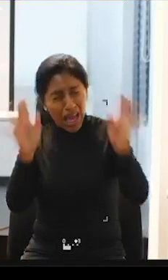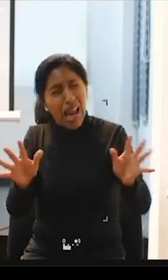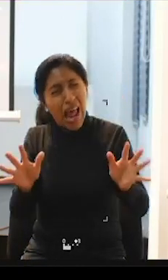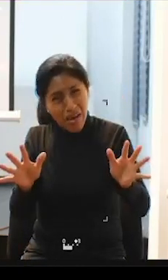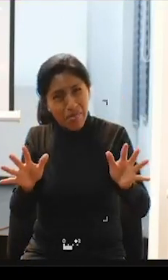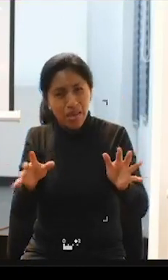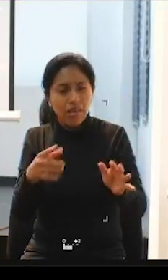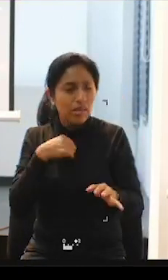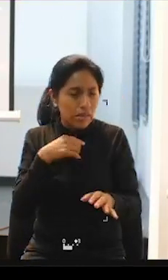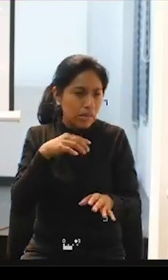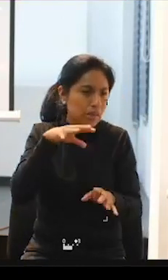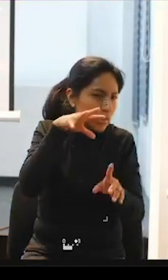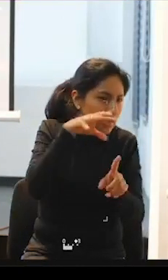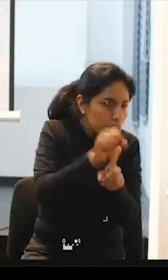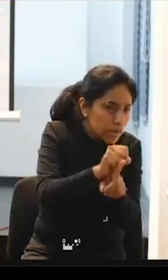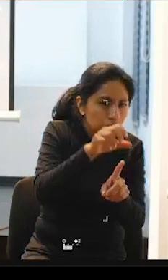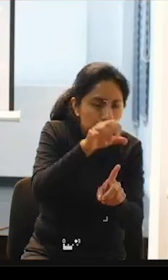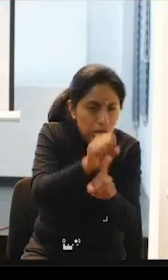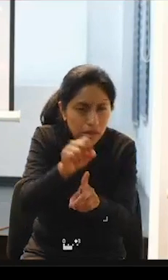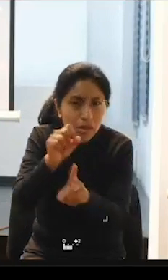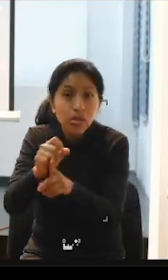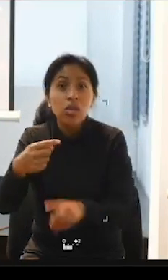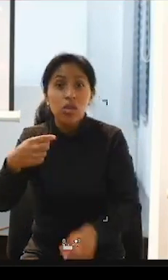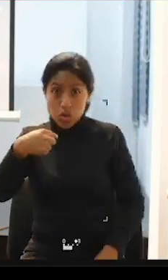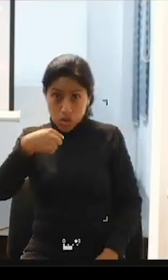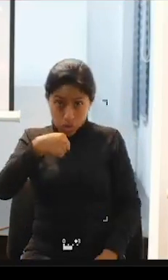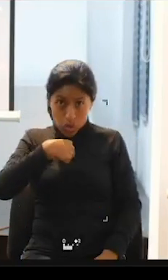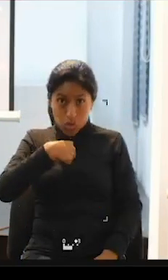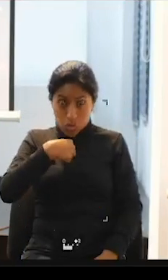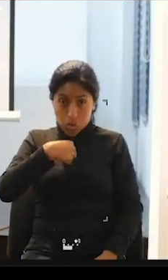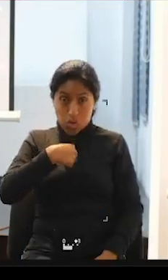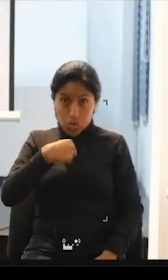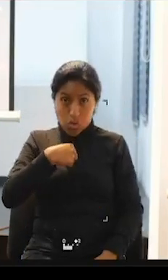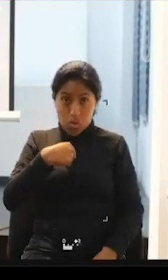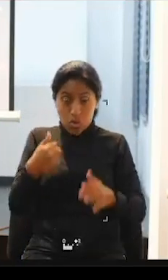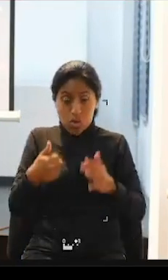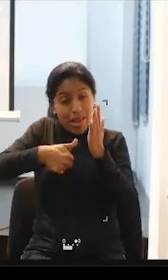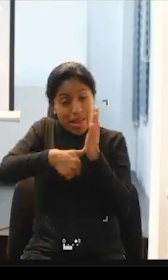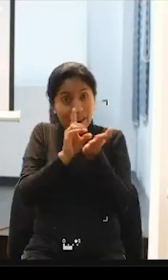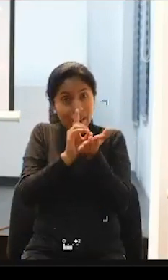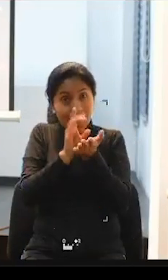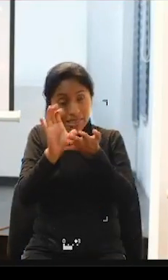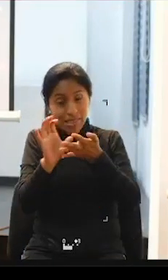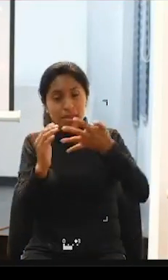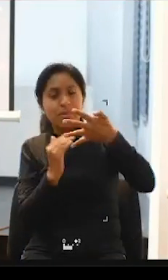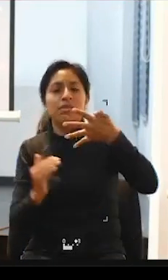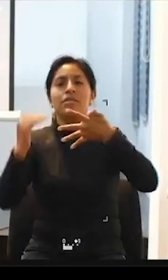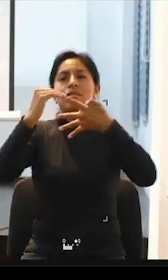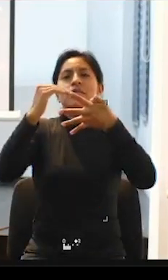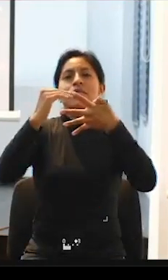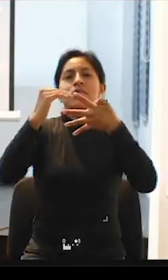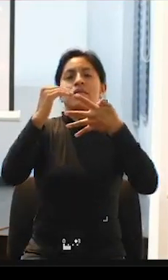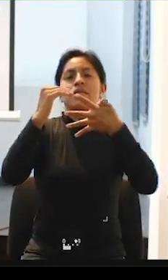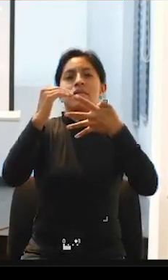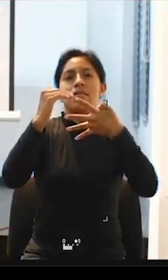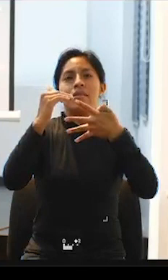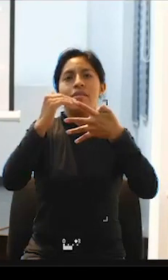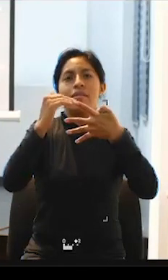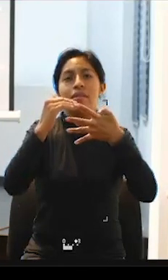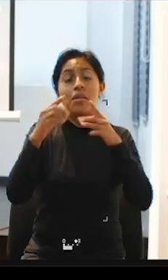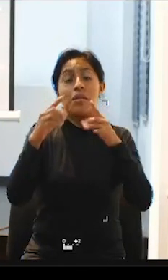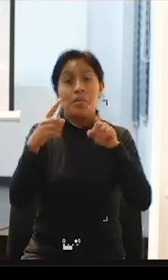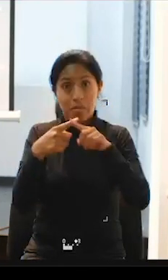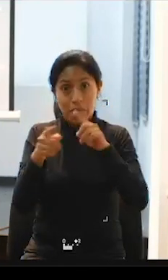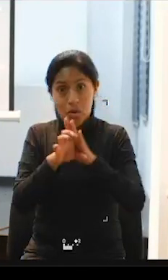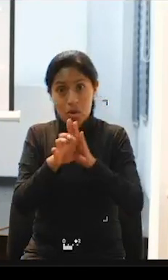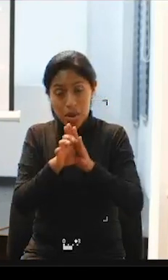catalogada dentro del sistema de registro como persona muy grave pero en realidad los de muy grave muy grave son aquellas personas que no